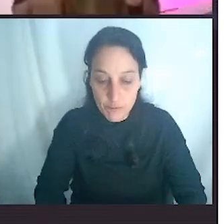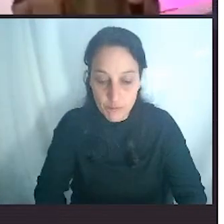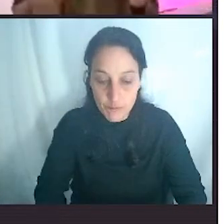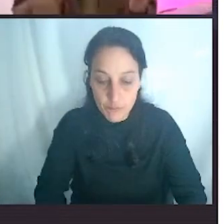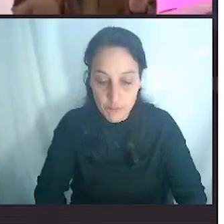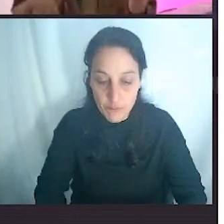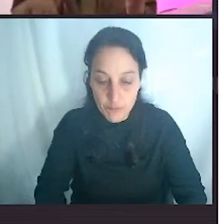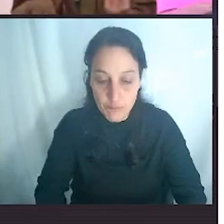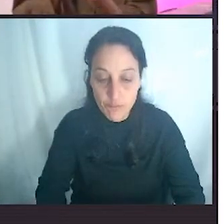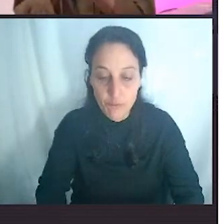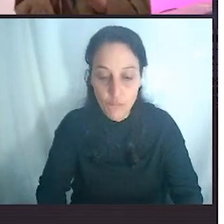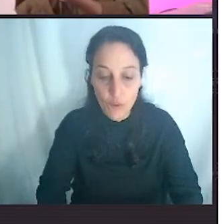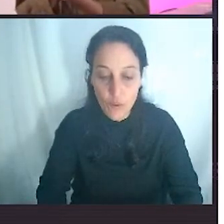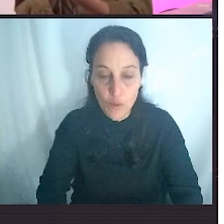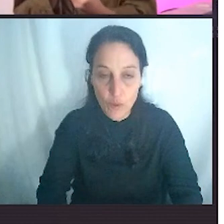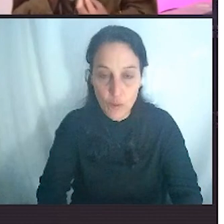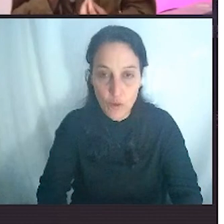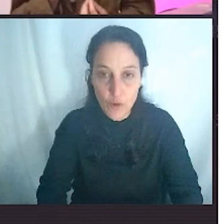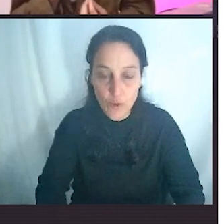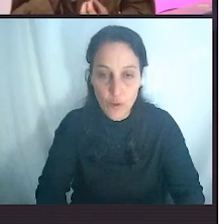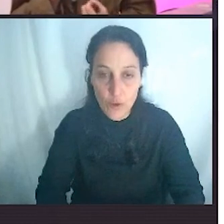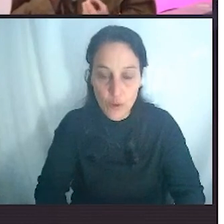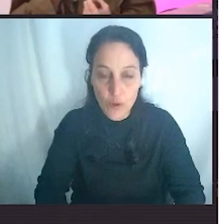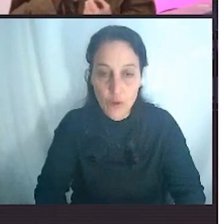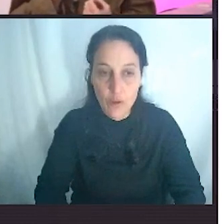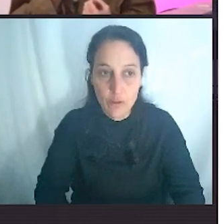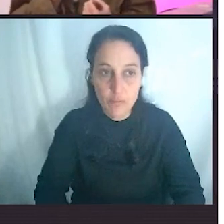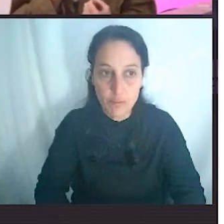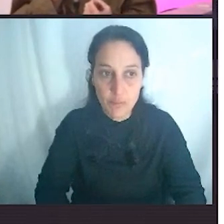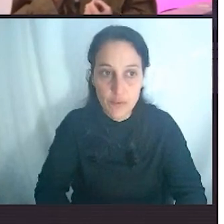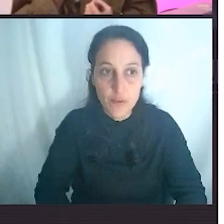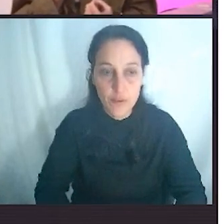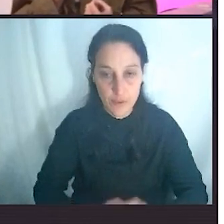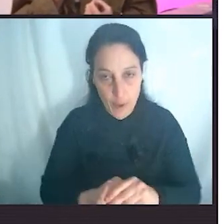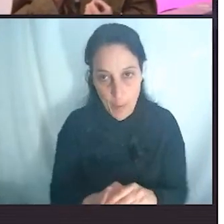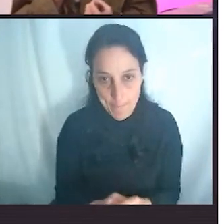validación... Plastificándose con la validación de la comunidad.